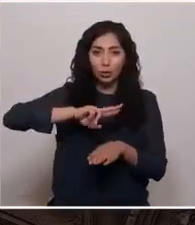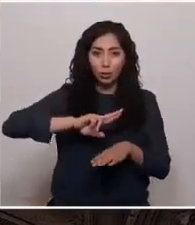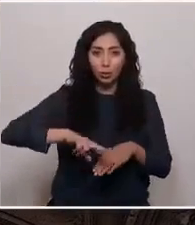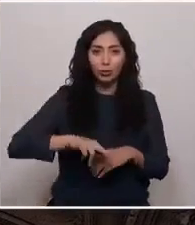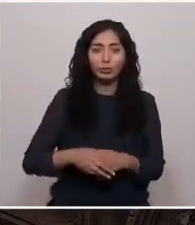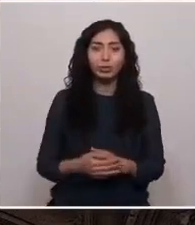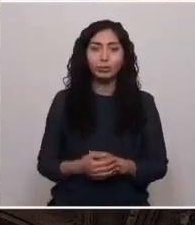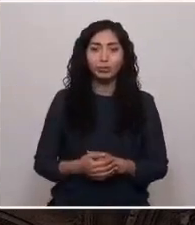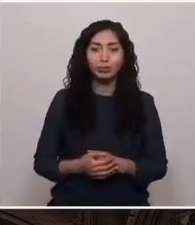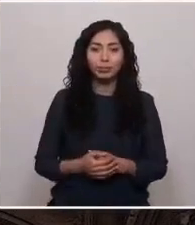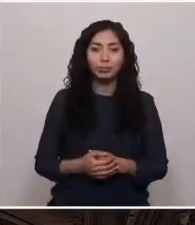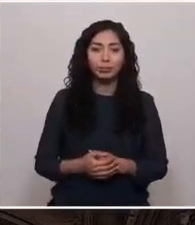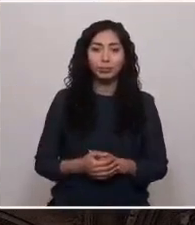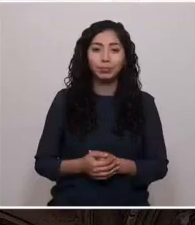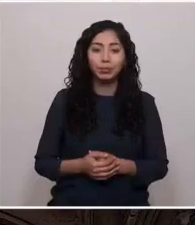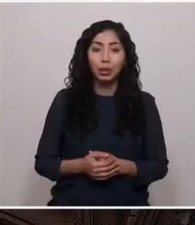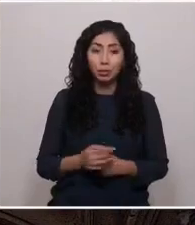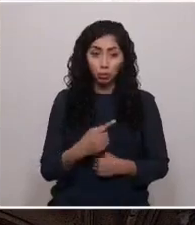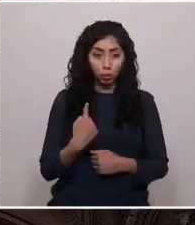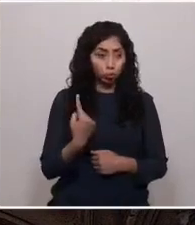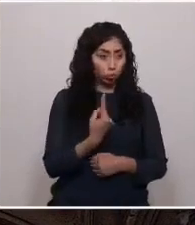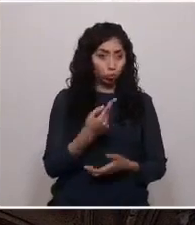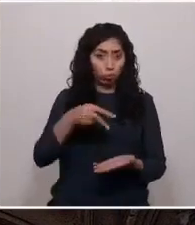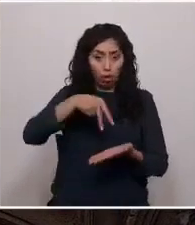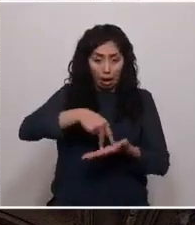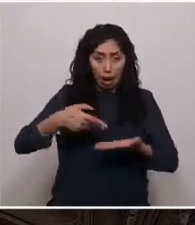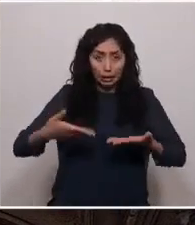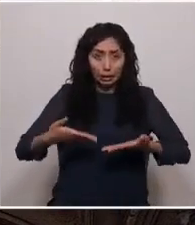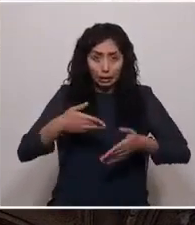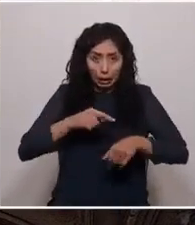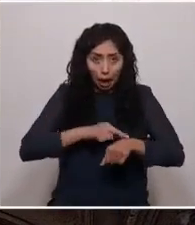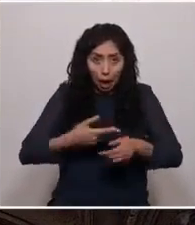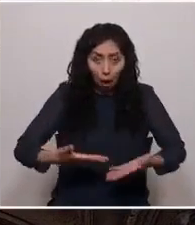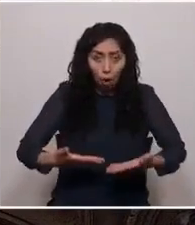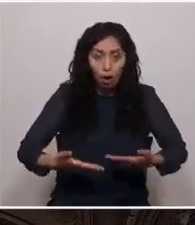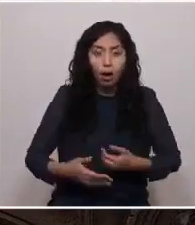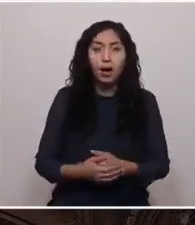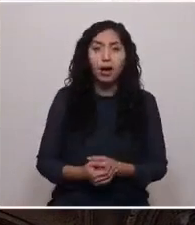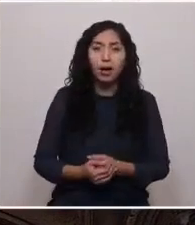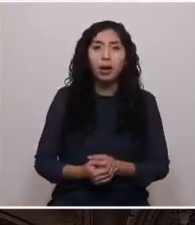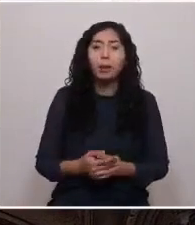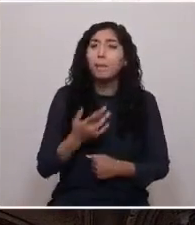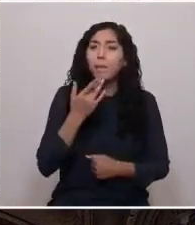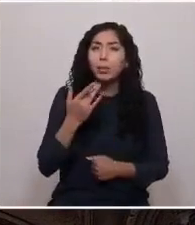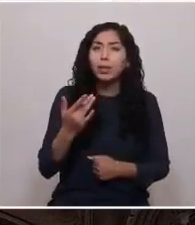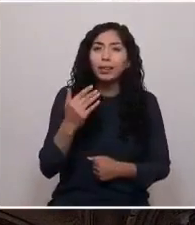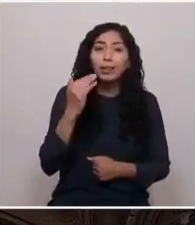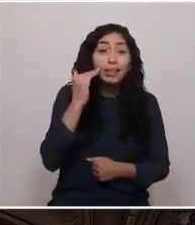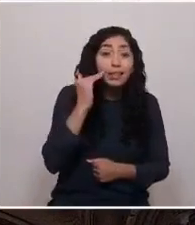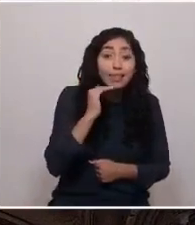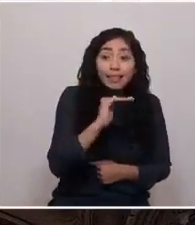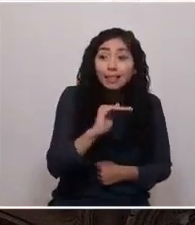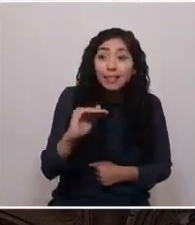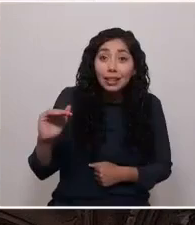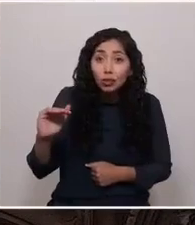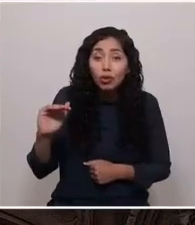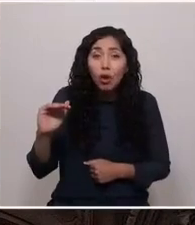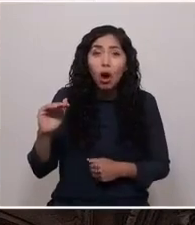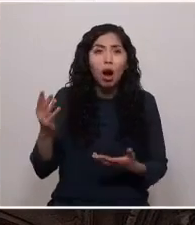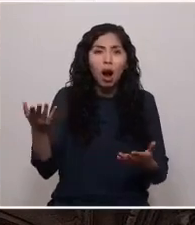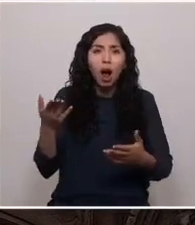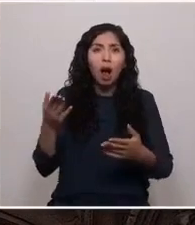Si estamos aquí y ahora, fue porque los niños saltaron los torniquetes.